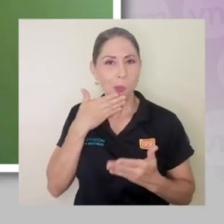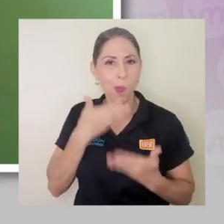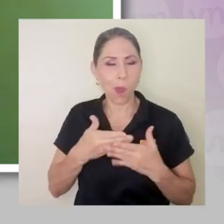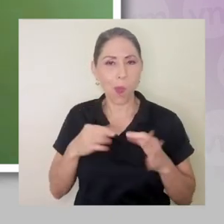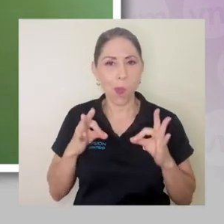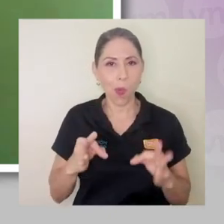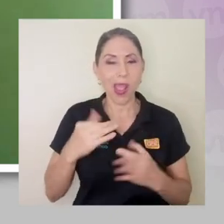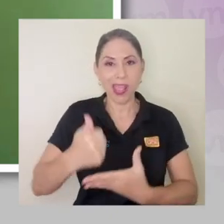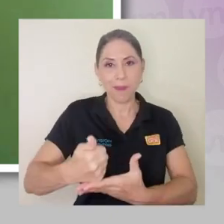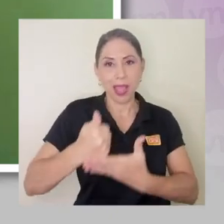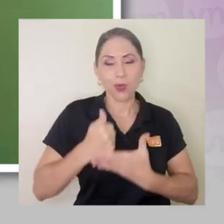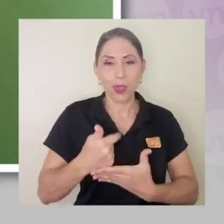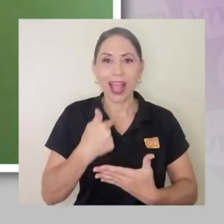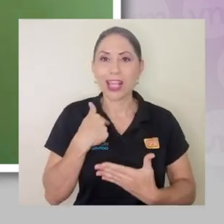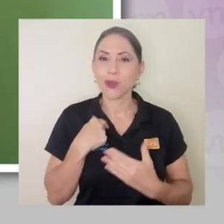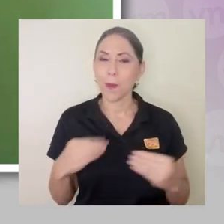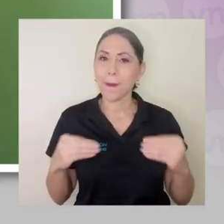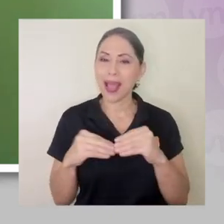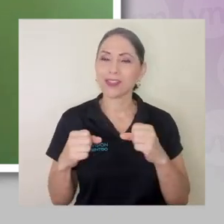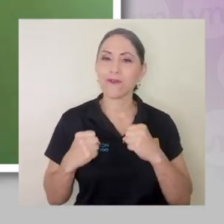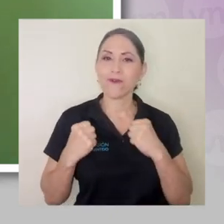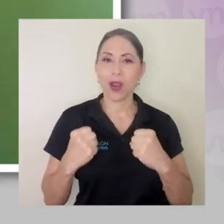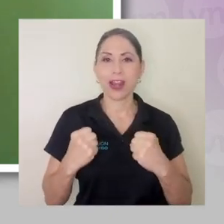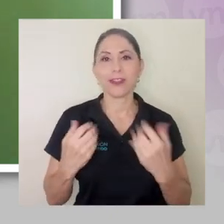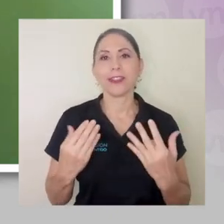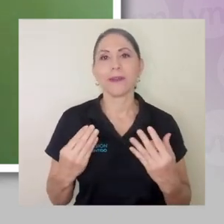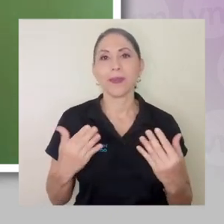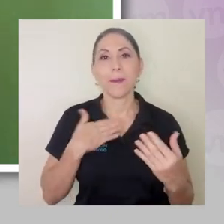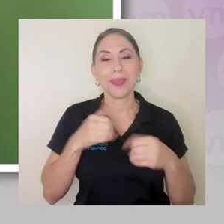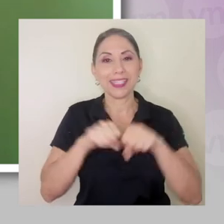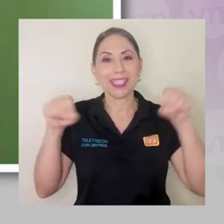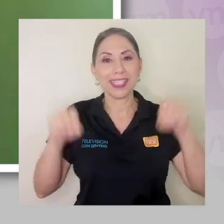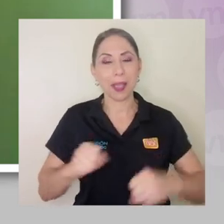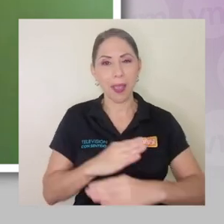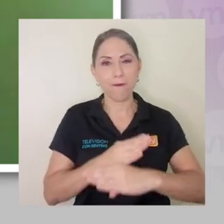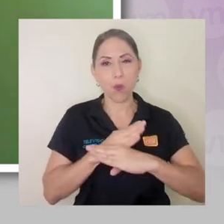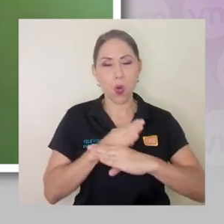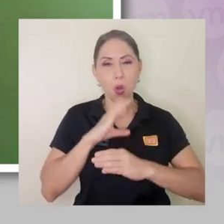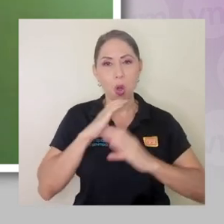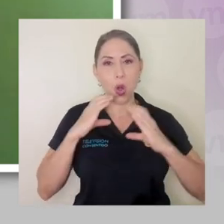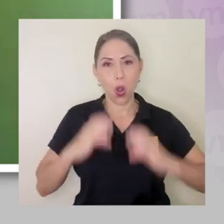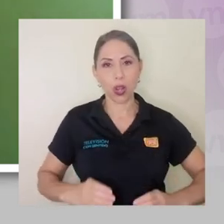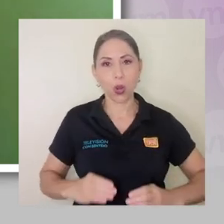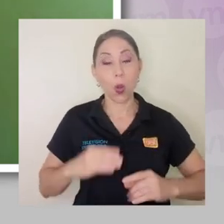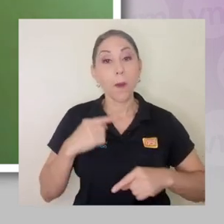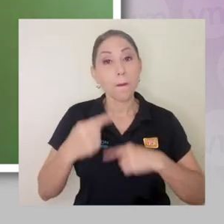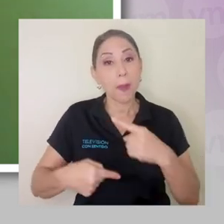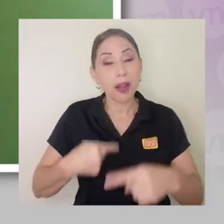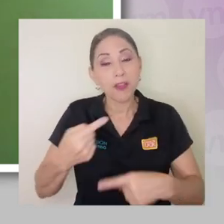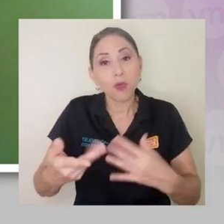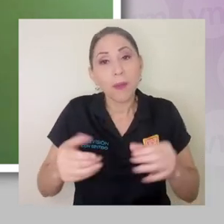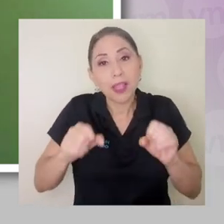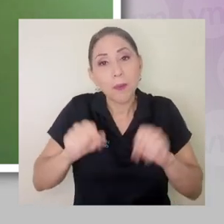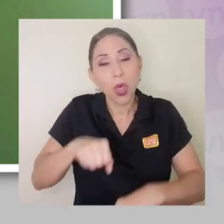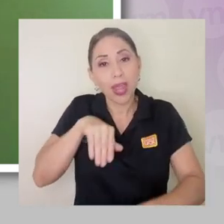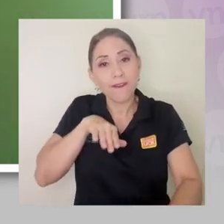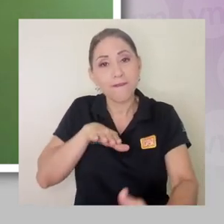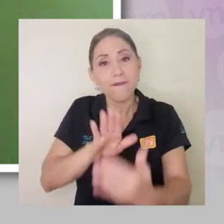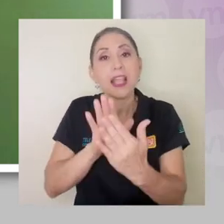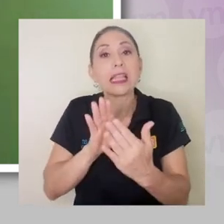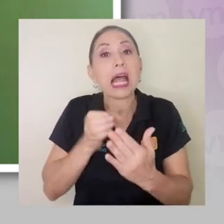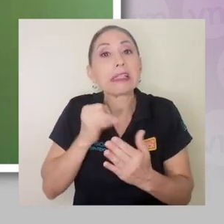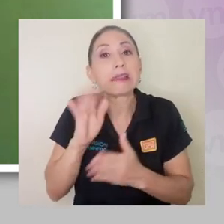y que probablemente me ayuden a estar más fuerte, ¿verdad? mi sistema inmunológico para eventualmente poder